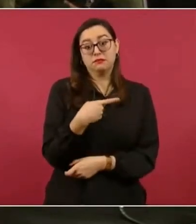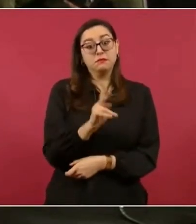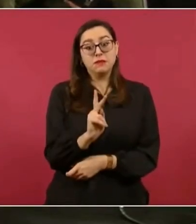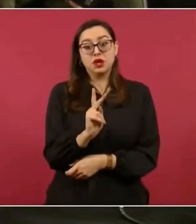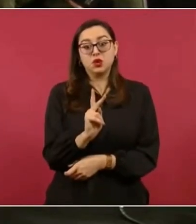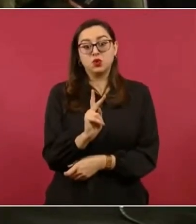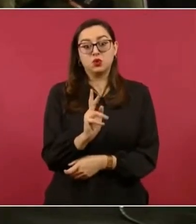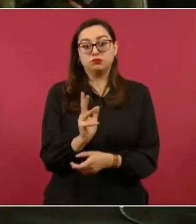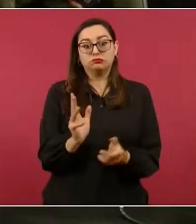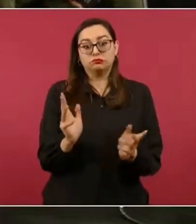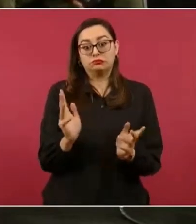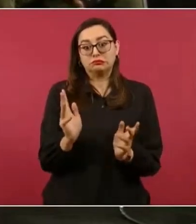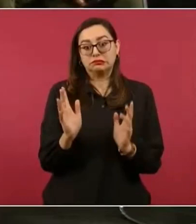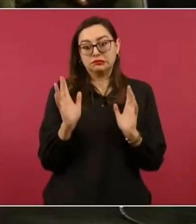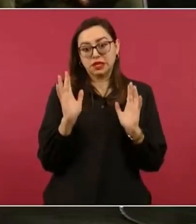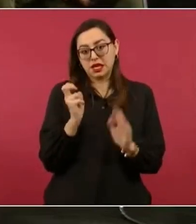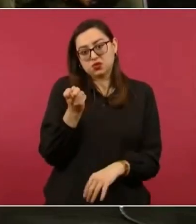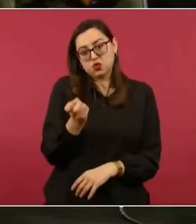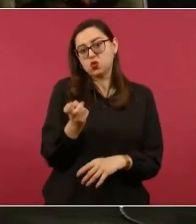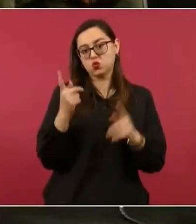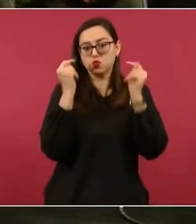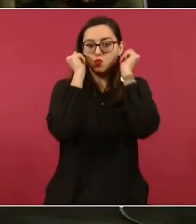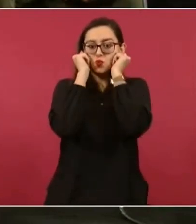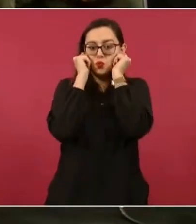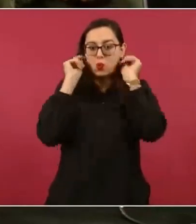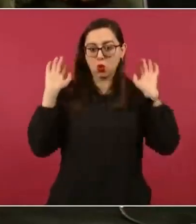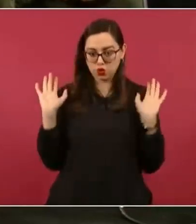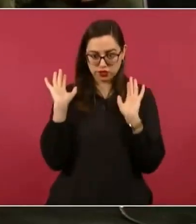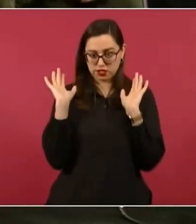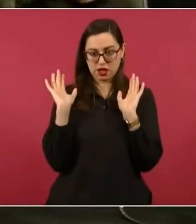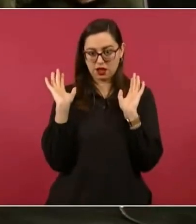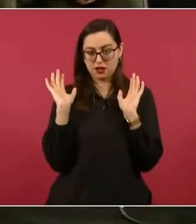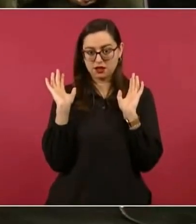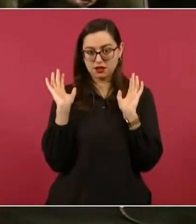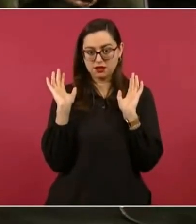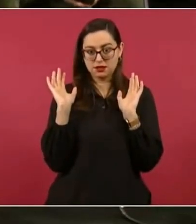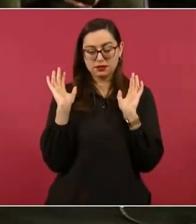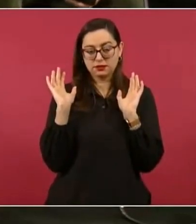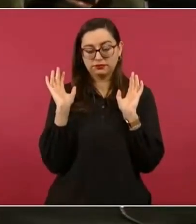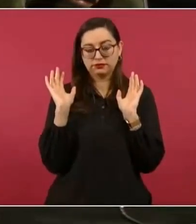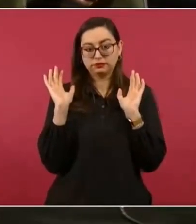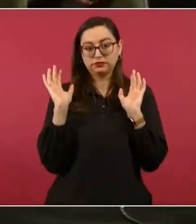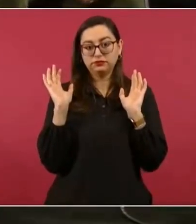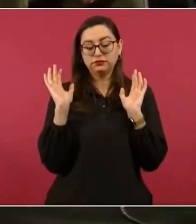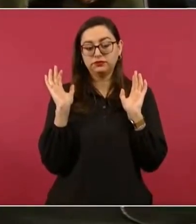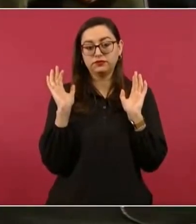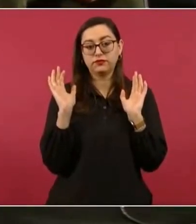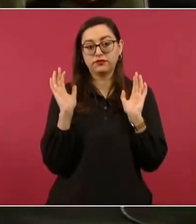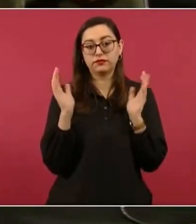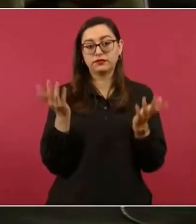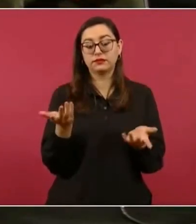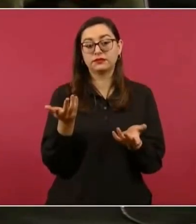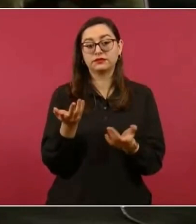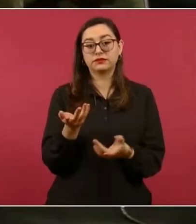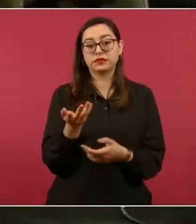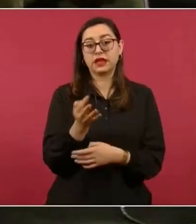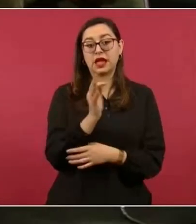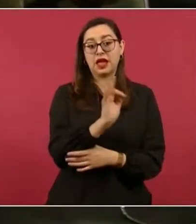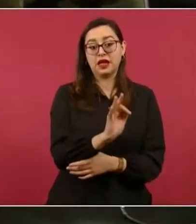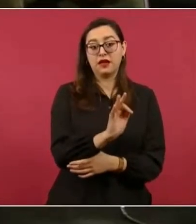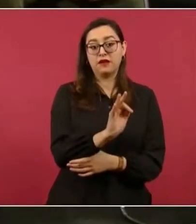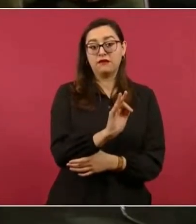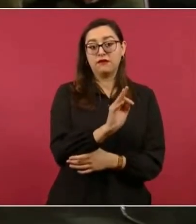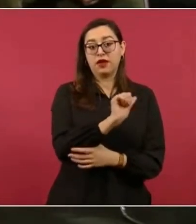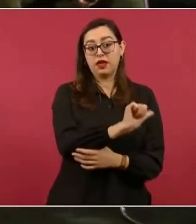Si yo no estoy mal, eso en realidad es un criterio de la FAA, de la Agencia Federal